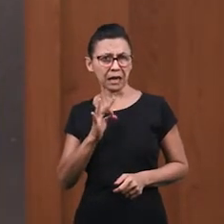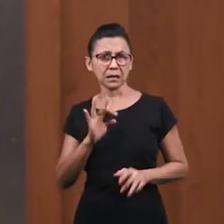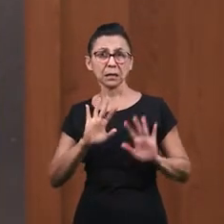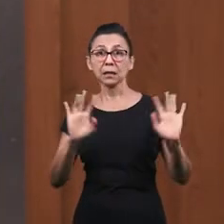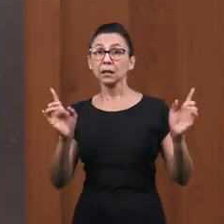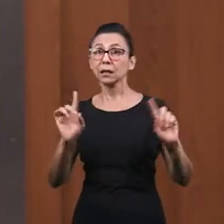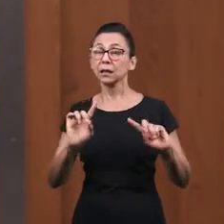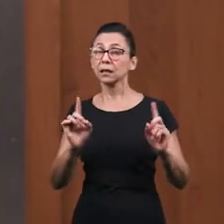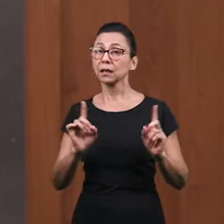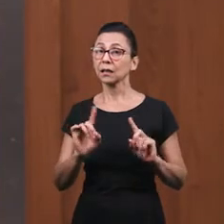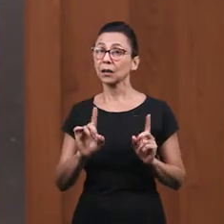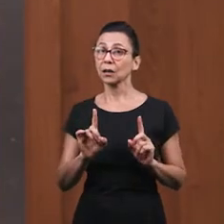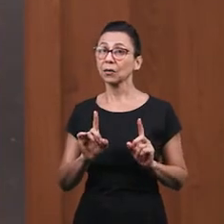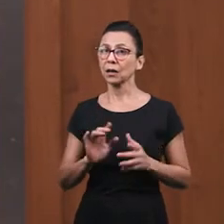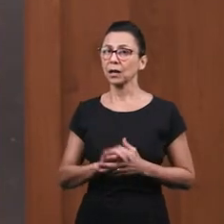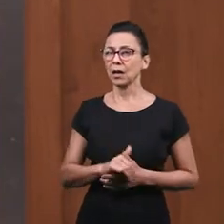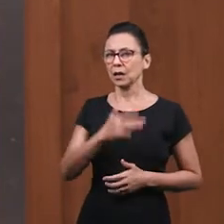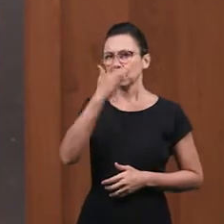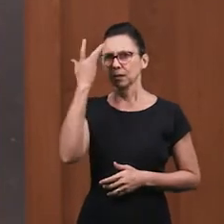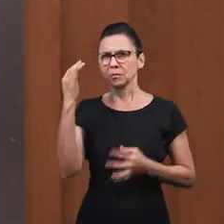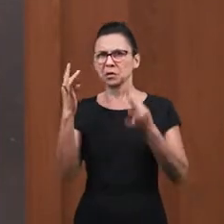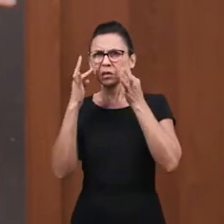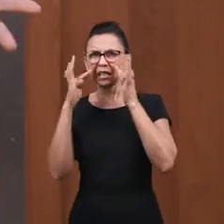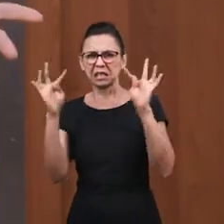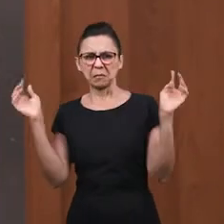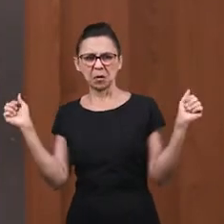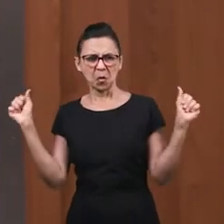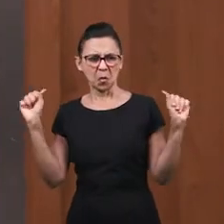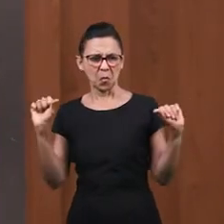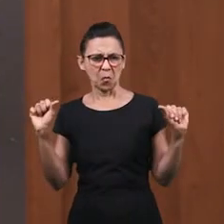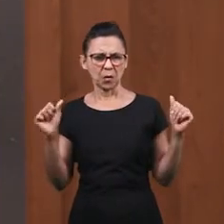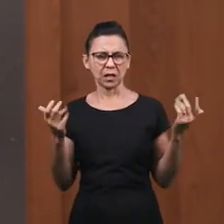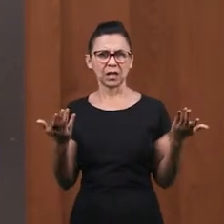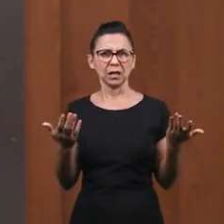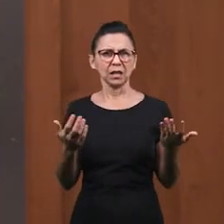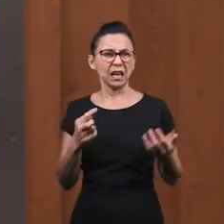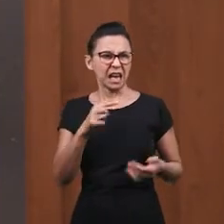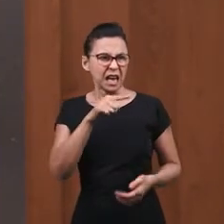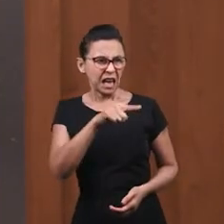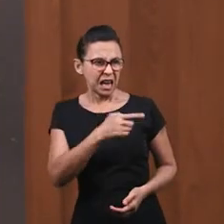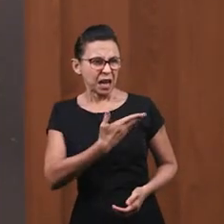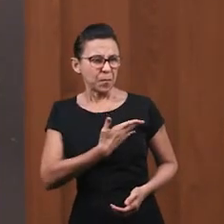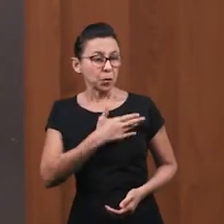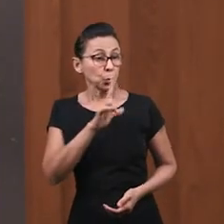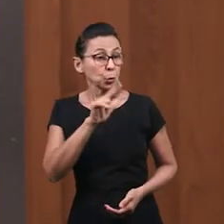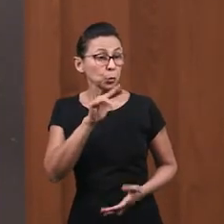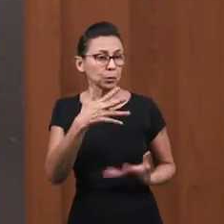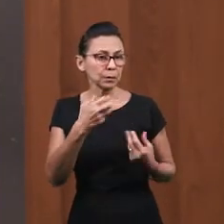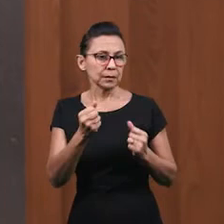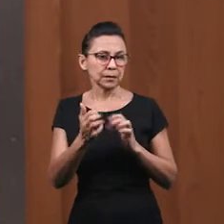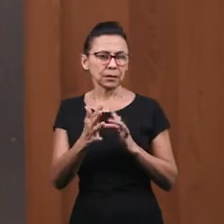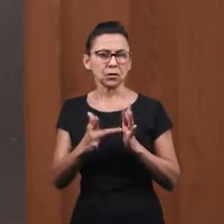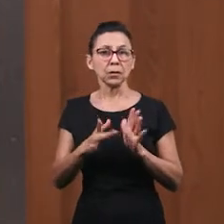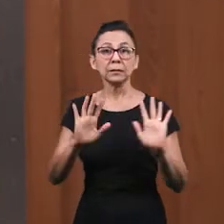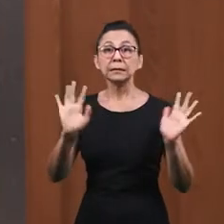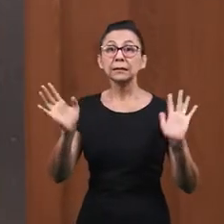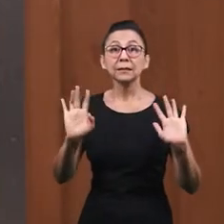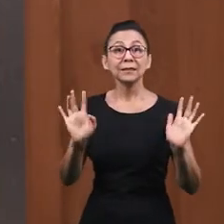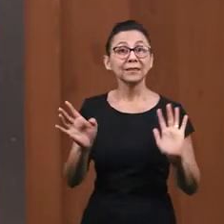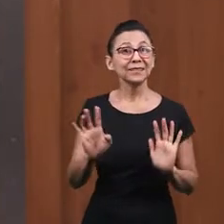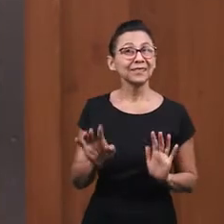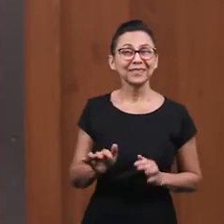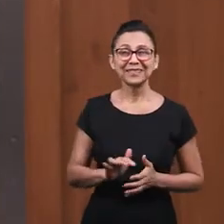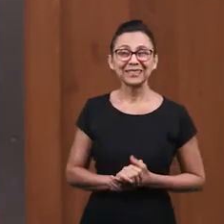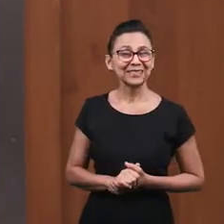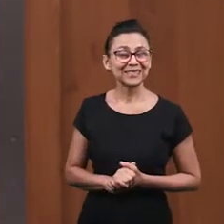Que como es Nuestro compañero Y tiene un comportamiento Difícil Distante del Señor Él jamás se convertirá Al Señor